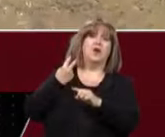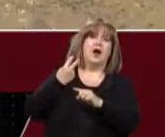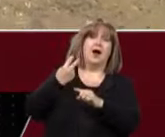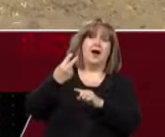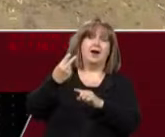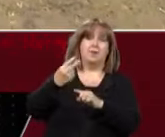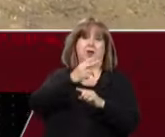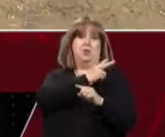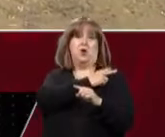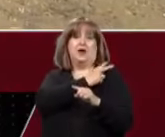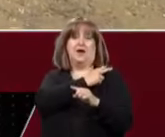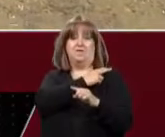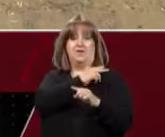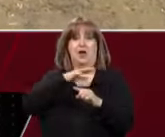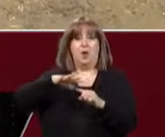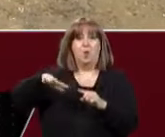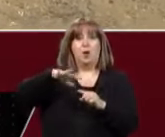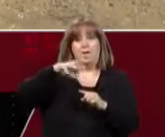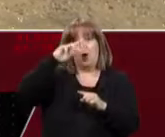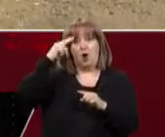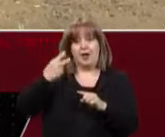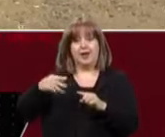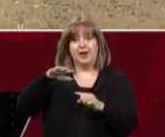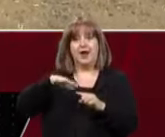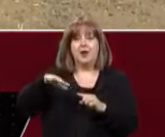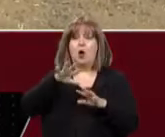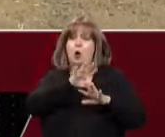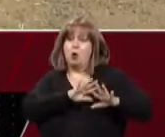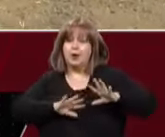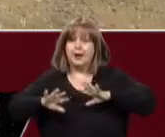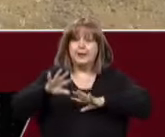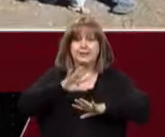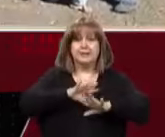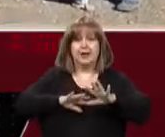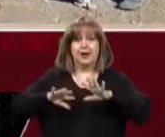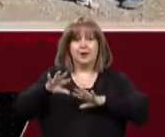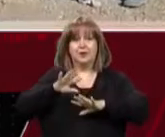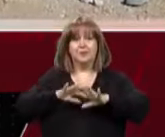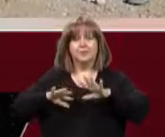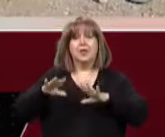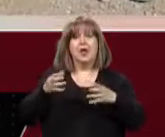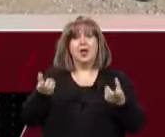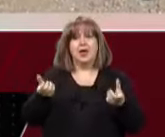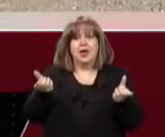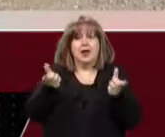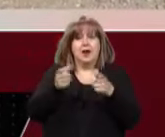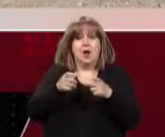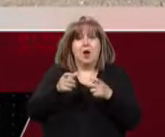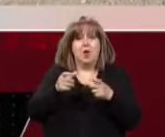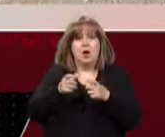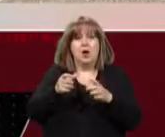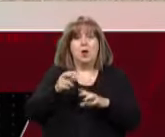organizados y, digamos, la que buscó reunirnos fue la cacica